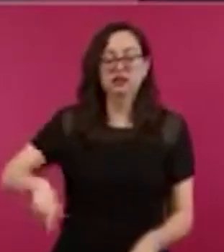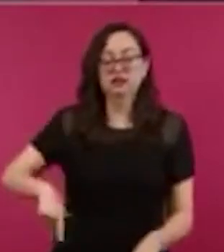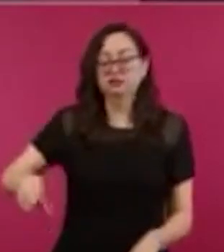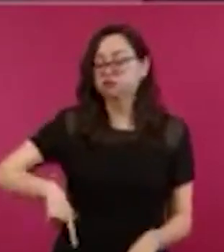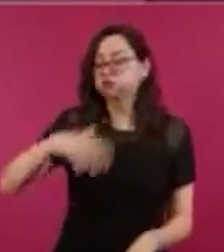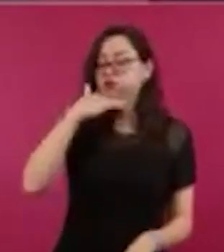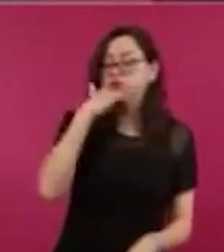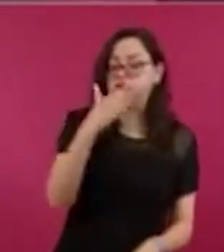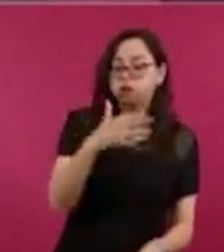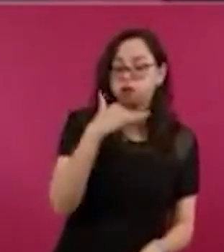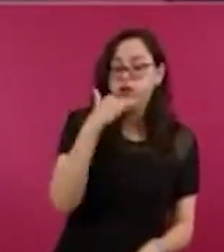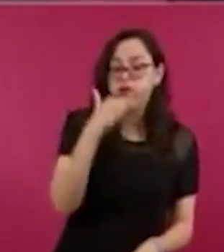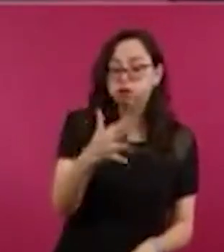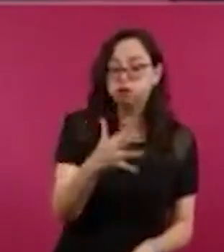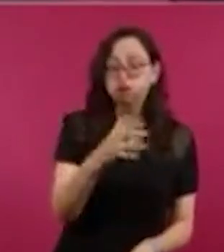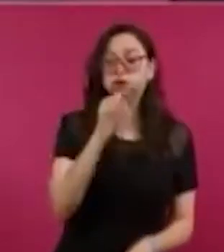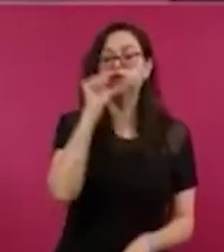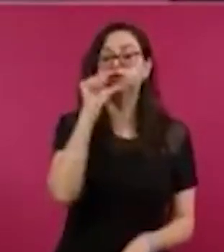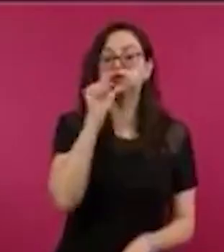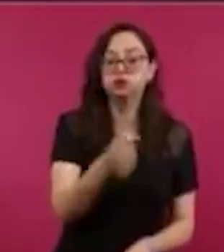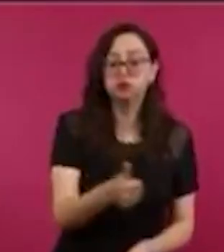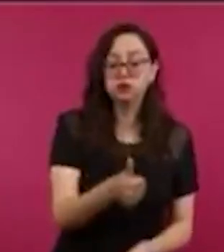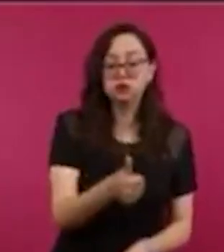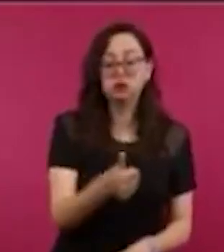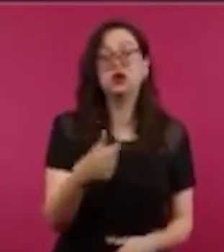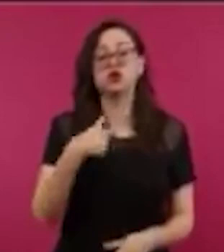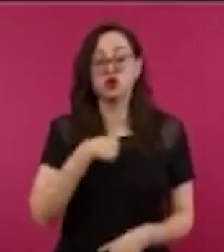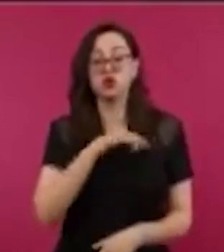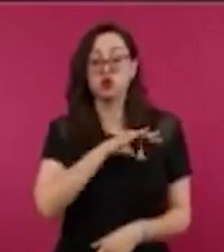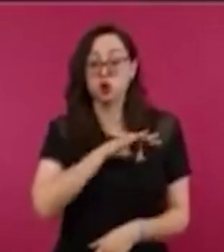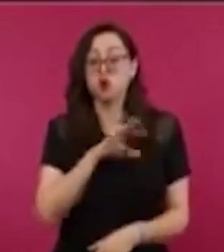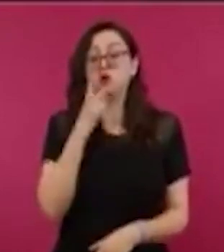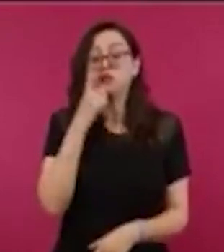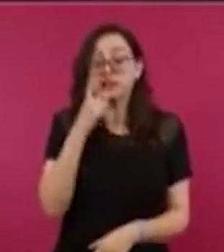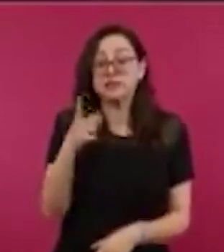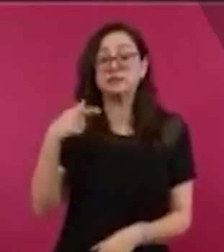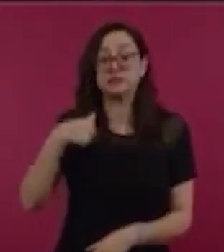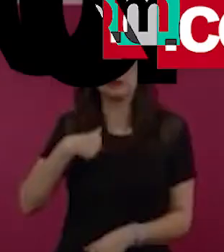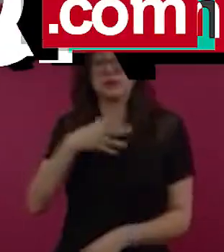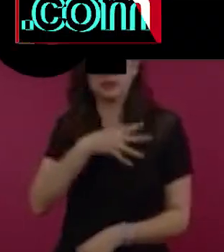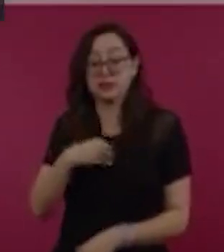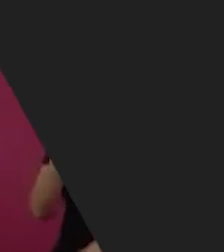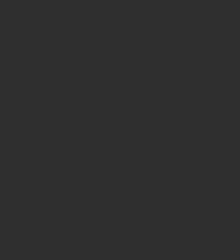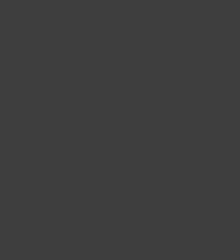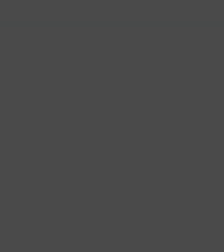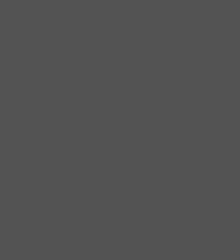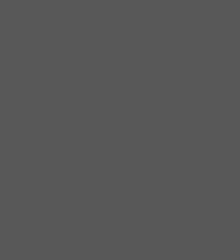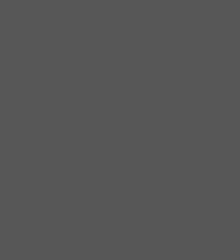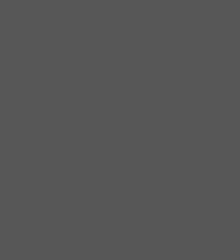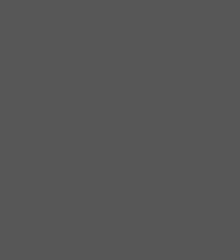hablar de mis hijos y no son corruptos.